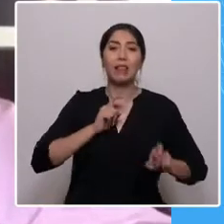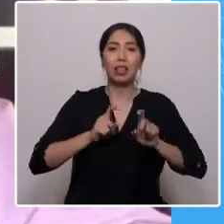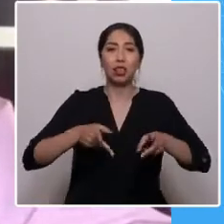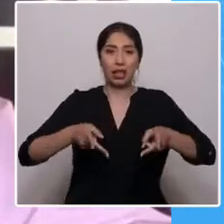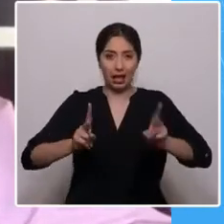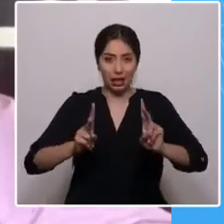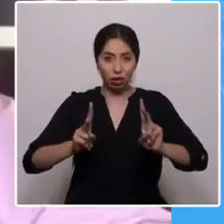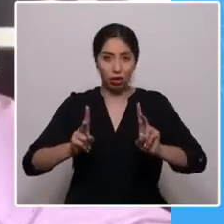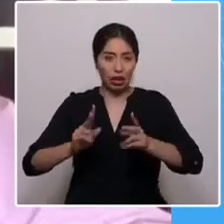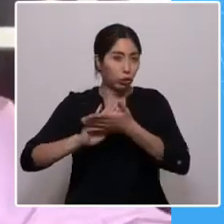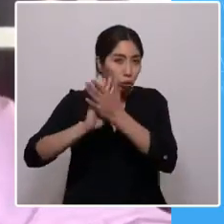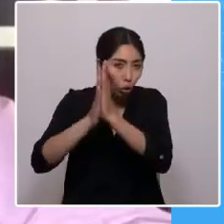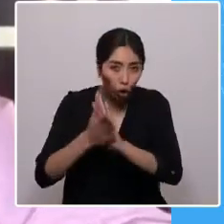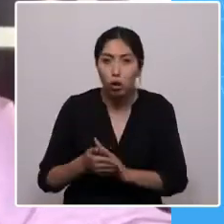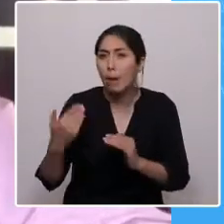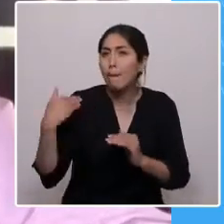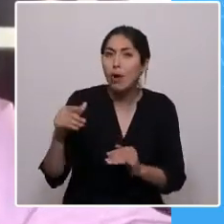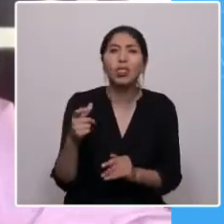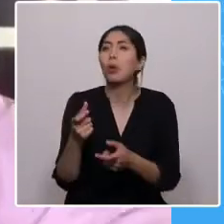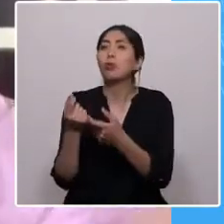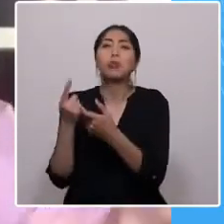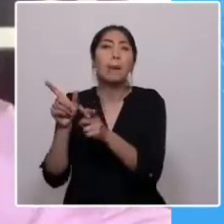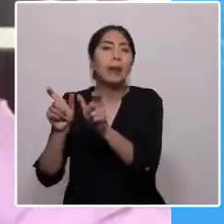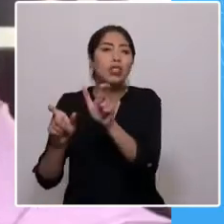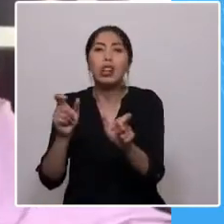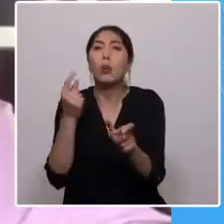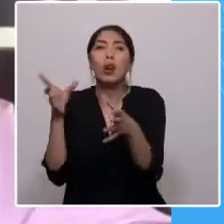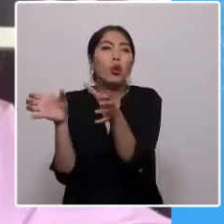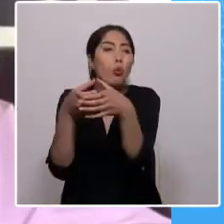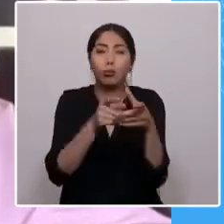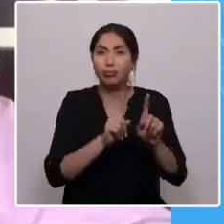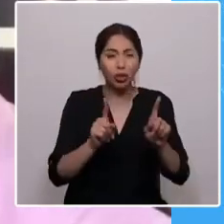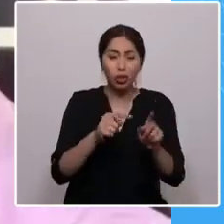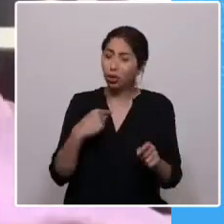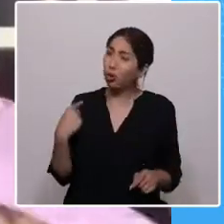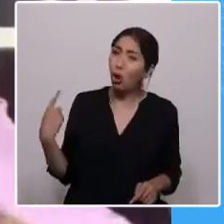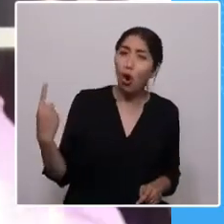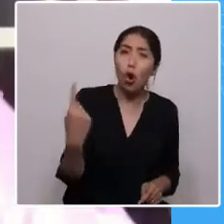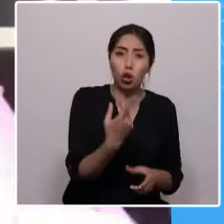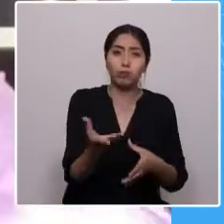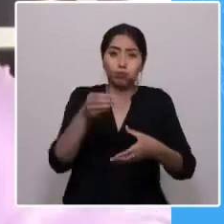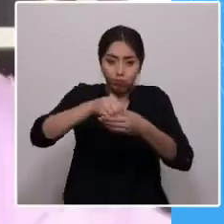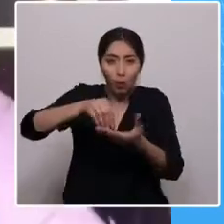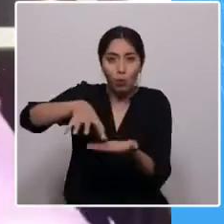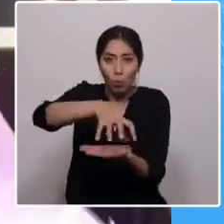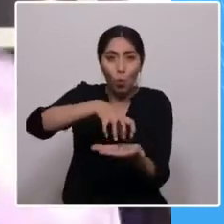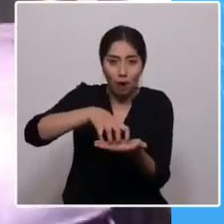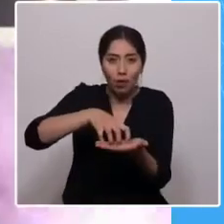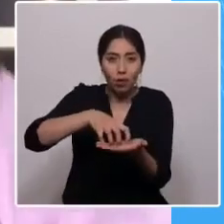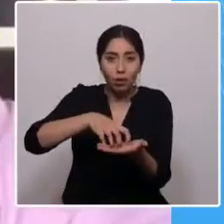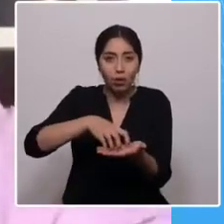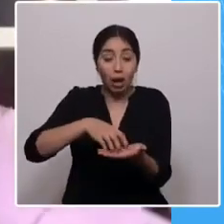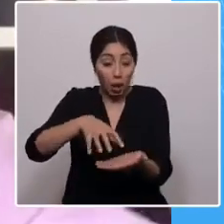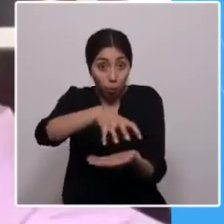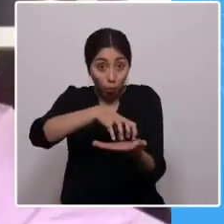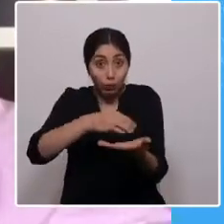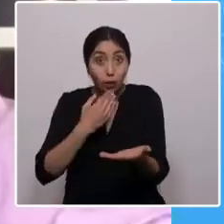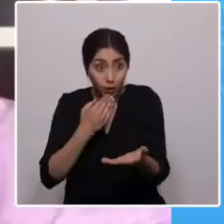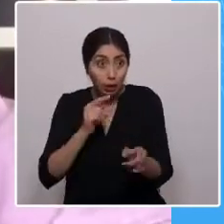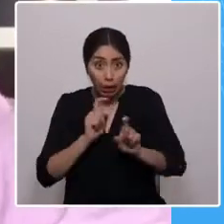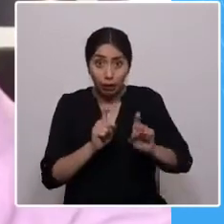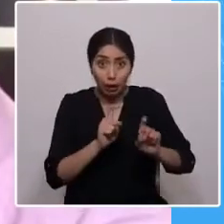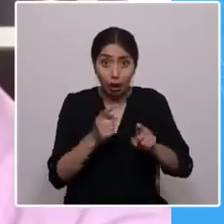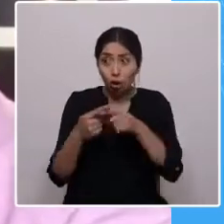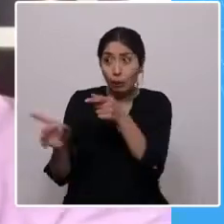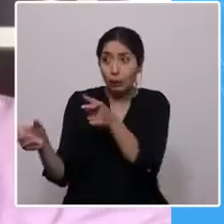donde vengan. Ya que pueblos somos todos y todas. Y no solamente algunos. Y eso, incluso al pueblo hay que defenderlo a veces del mismo pueblo. No olvidar